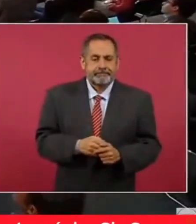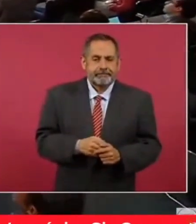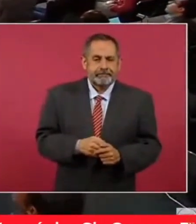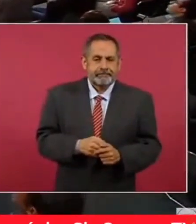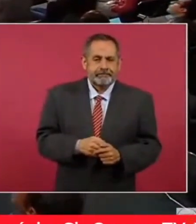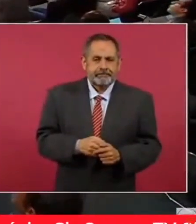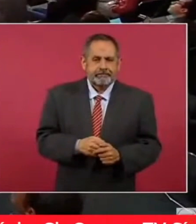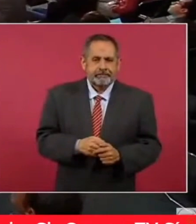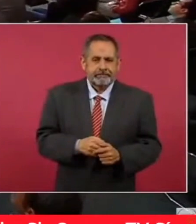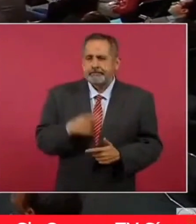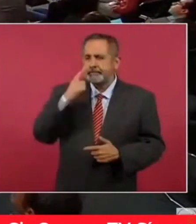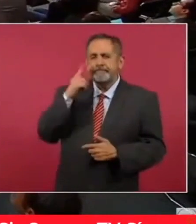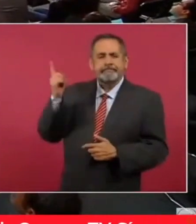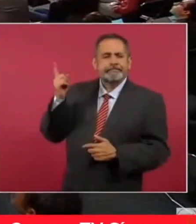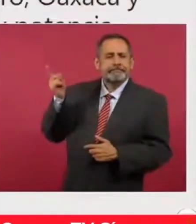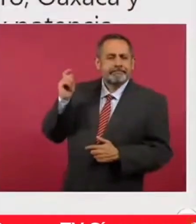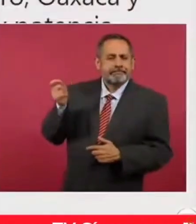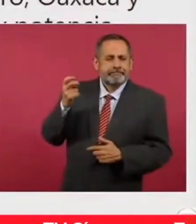aquí está.